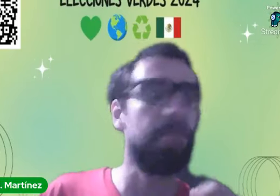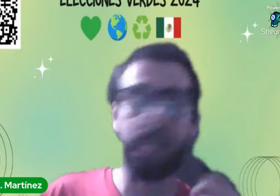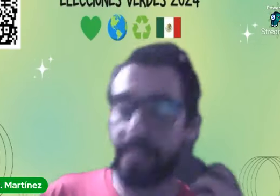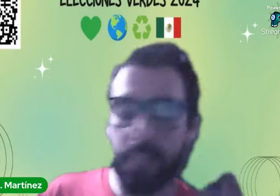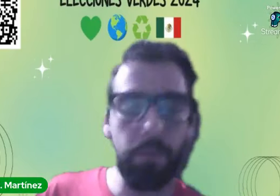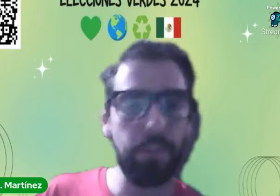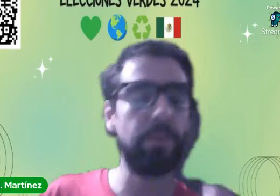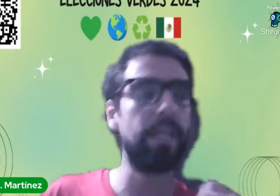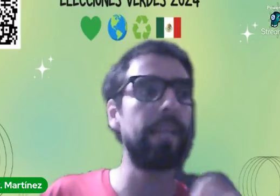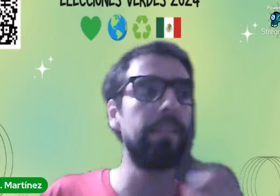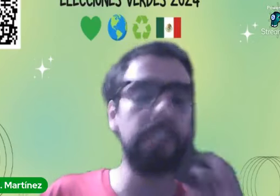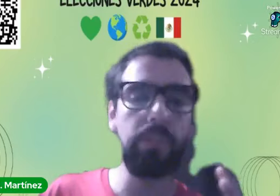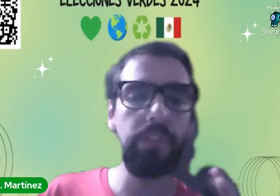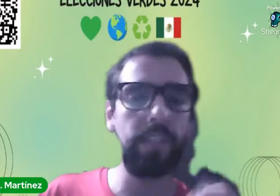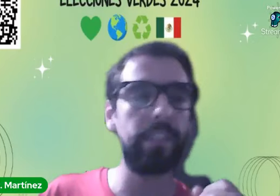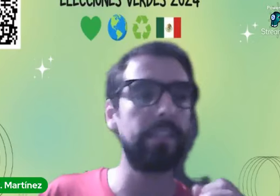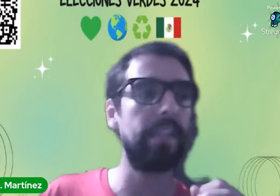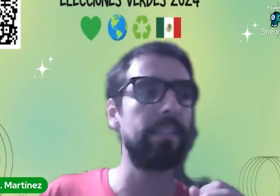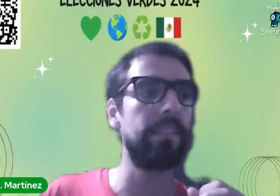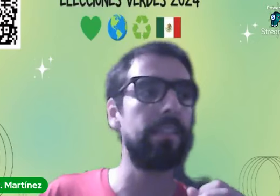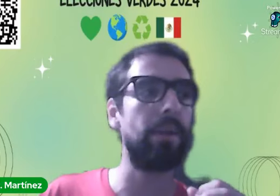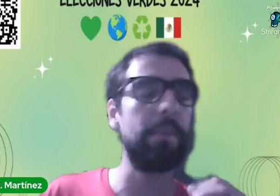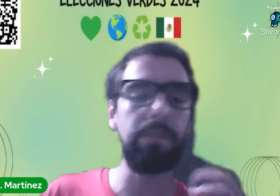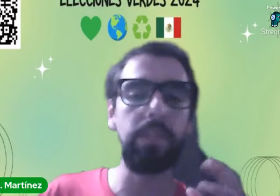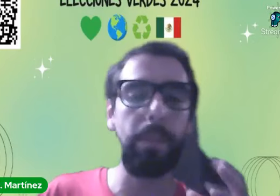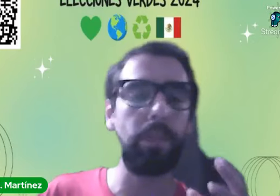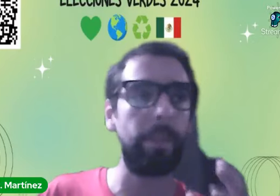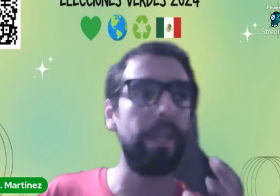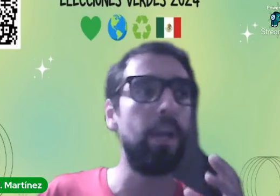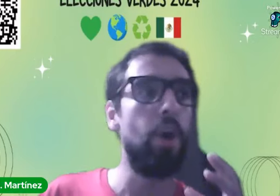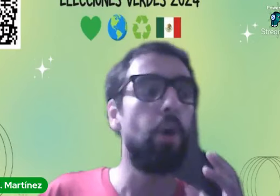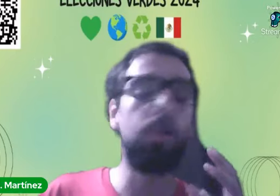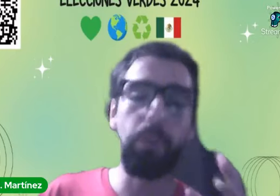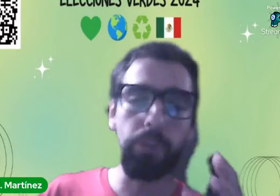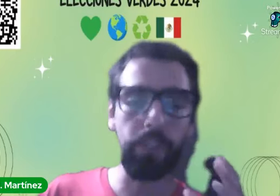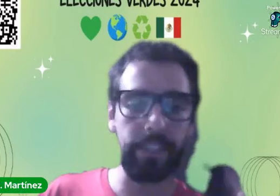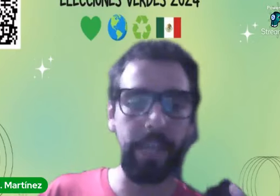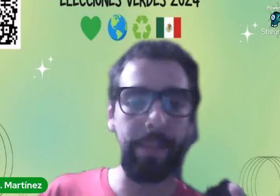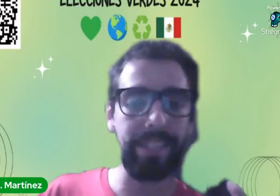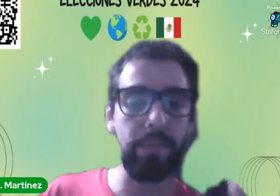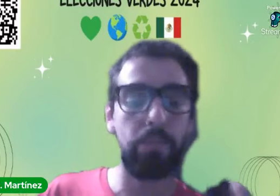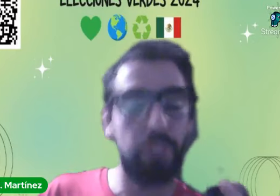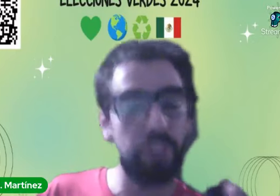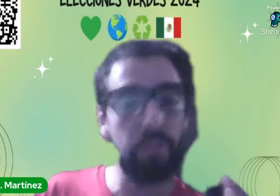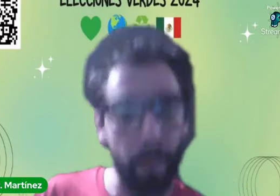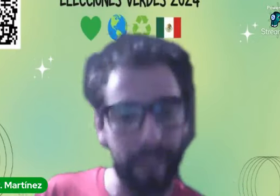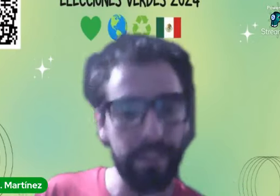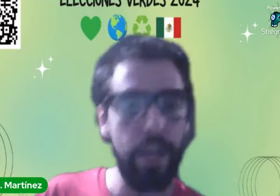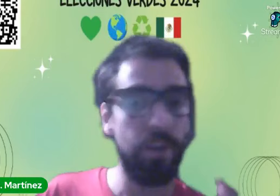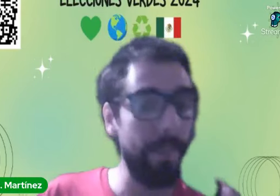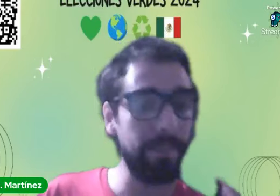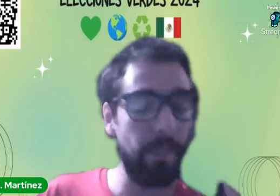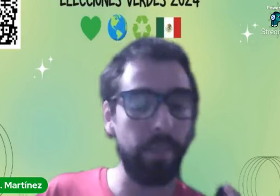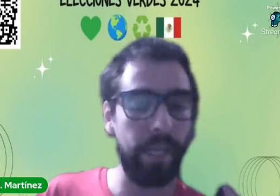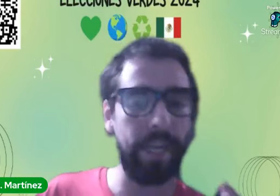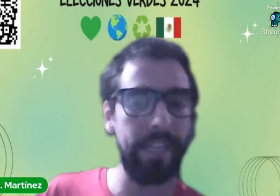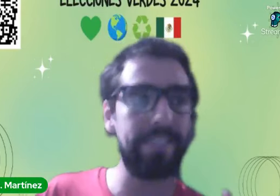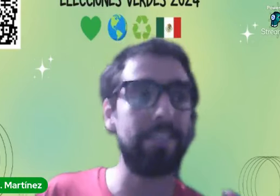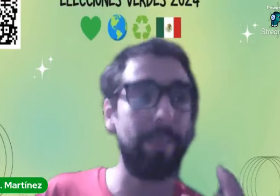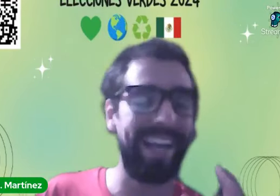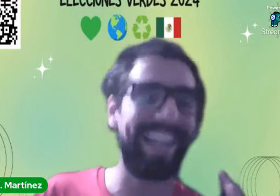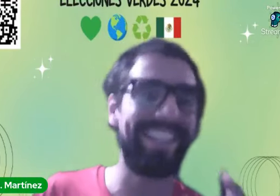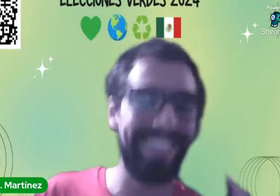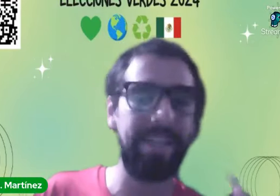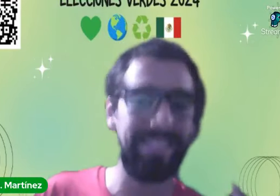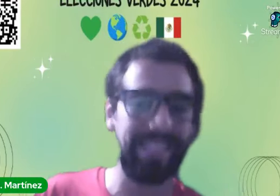sí con mucha desigualdad sí con ciertas carencias pero al mismo tiempo también con mucho potencial para hacer muchísimo más no nada más para abordar la crisis sino